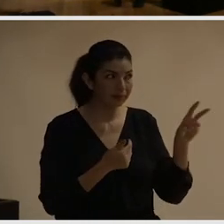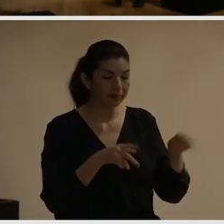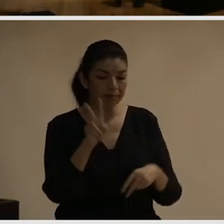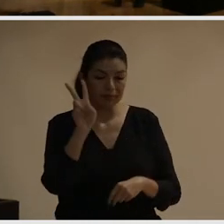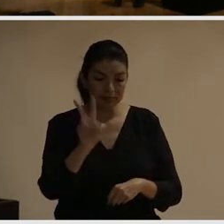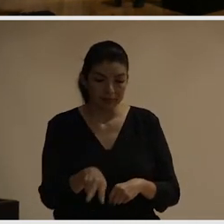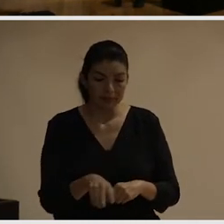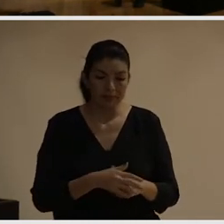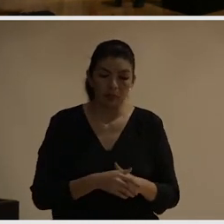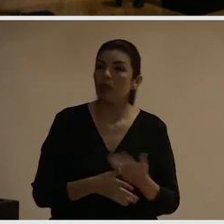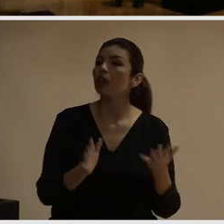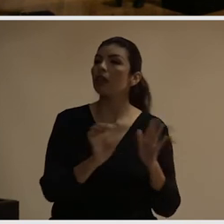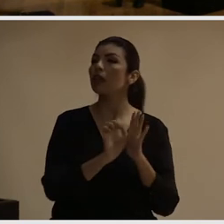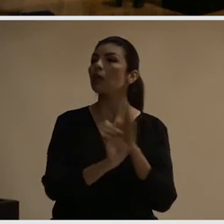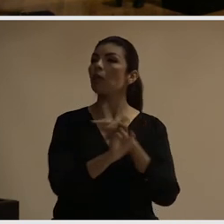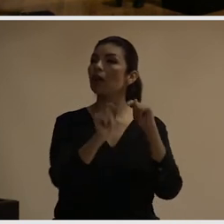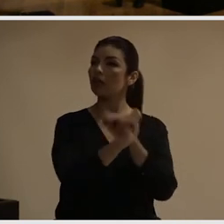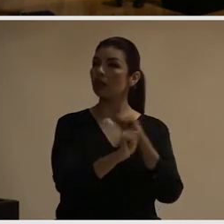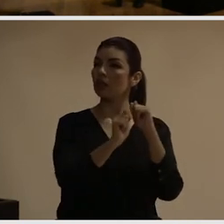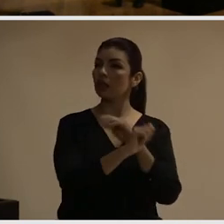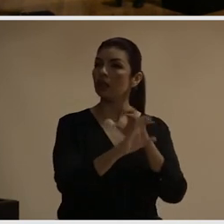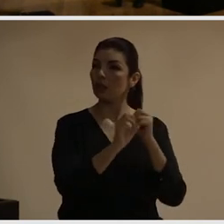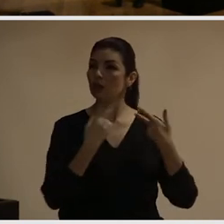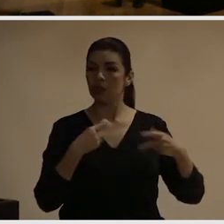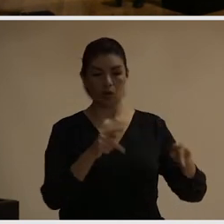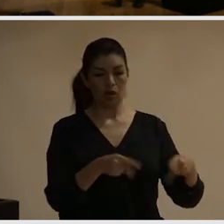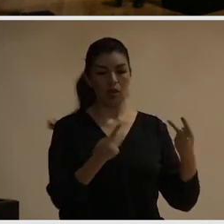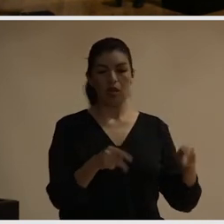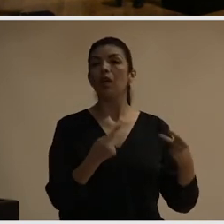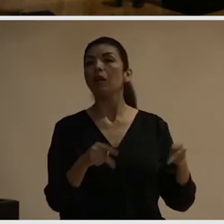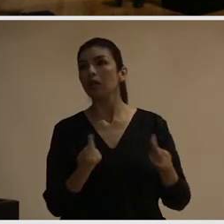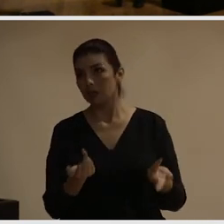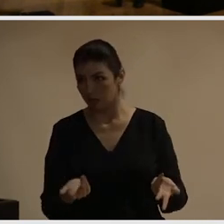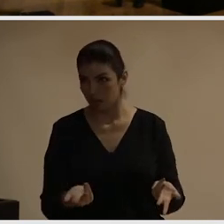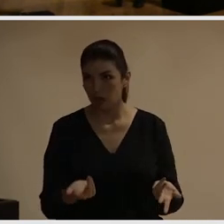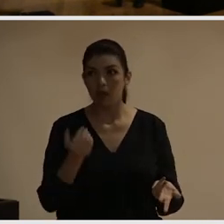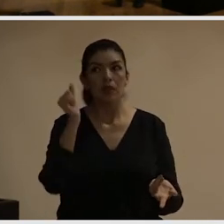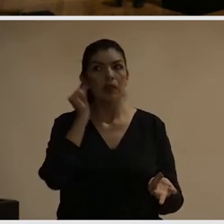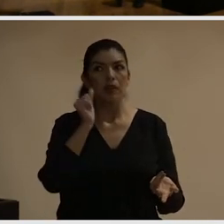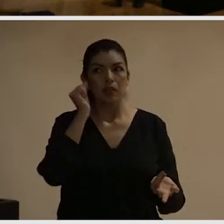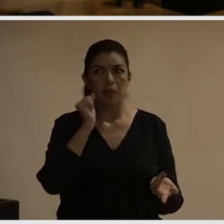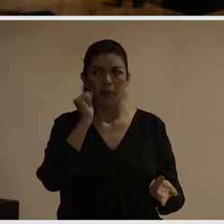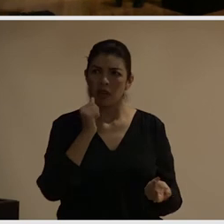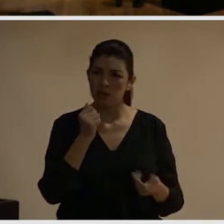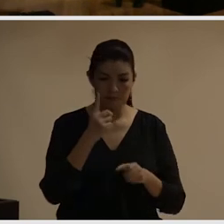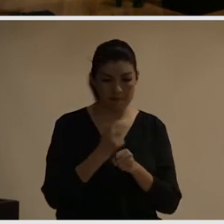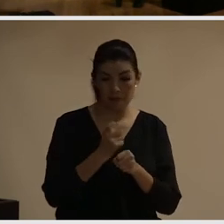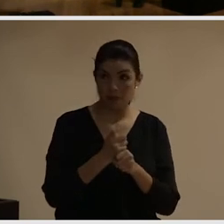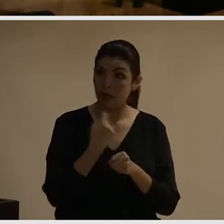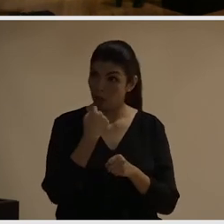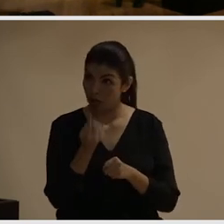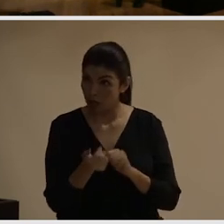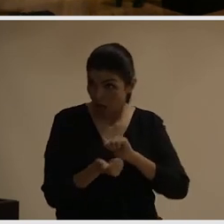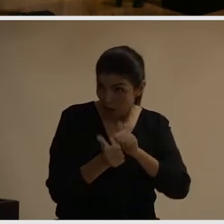siempre estar opuestos a estos cambios pero después son los más convencidos de todos y a menudo nosotros le